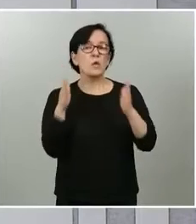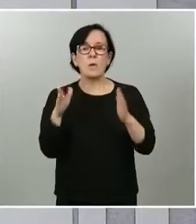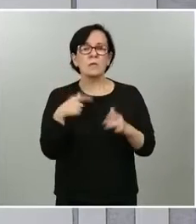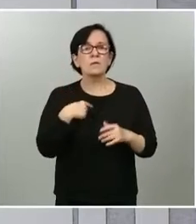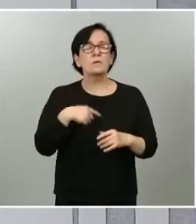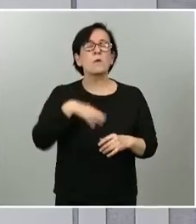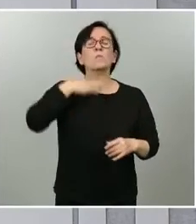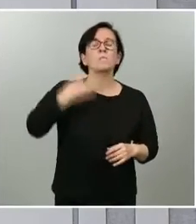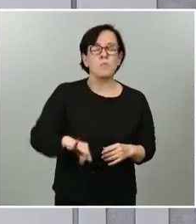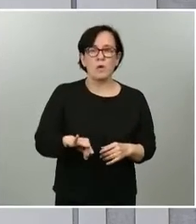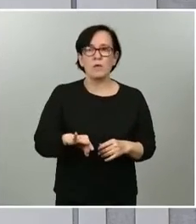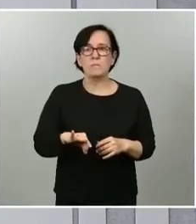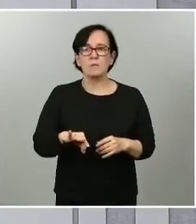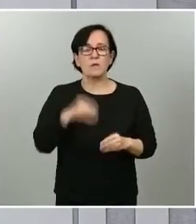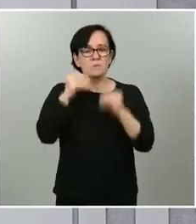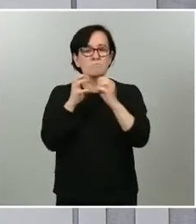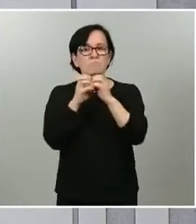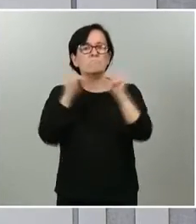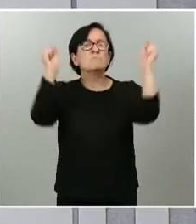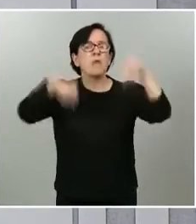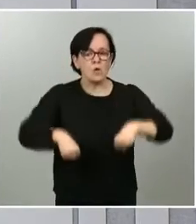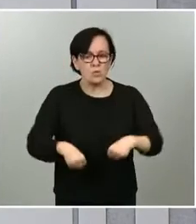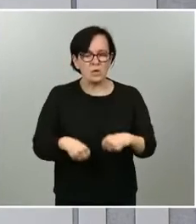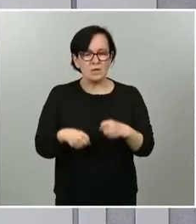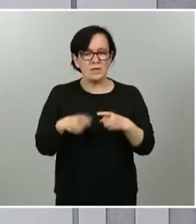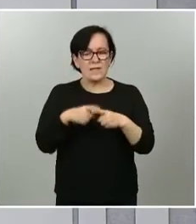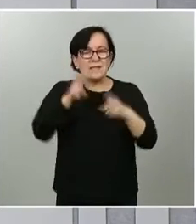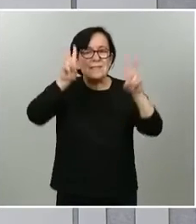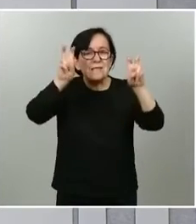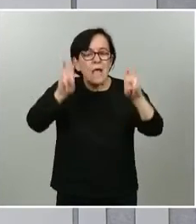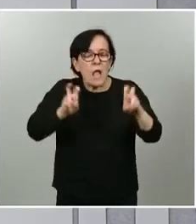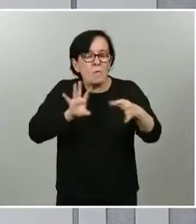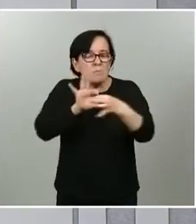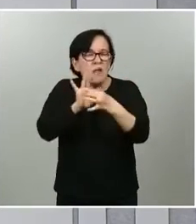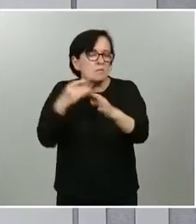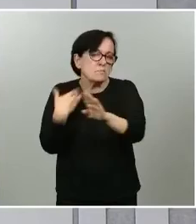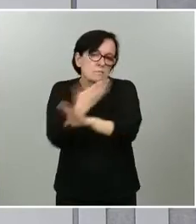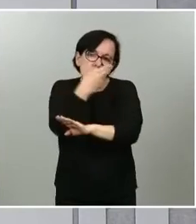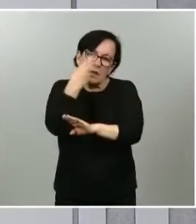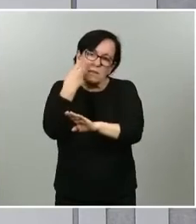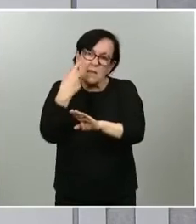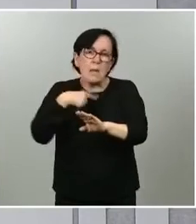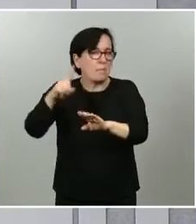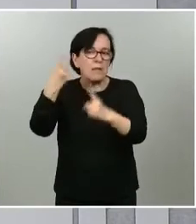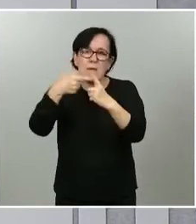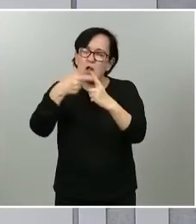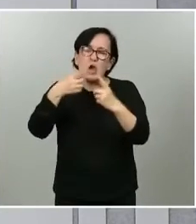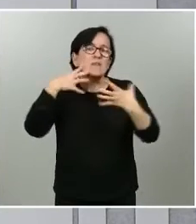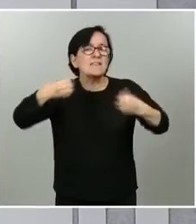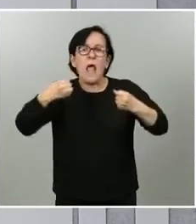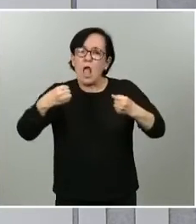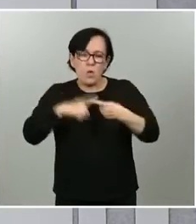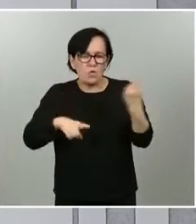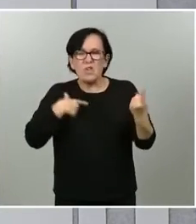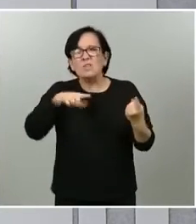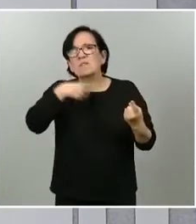de ponernos de acuerdo en aquello que permite anteponer el interés de la salud de todos los ciudadanos a ninguna otra